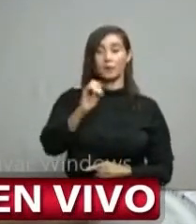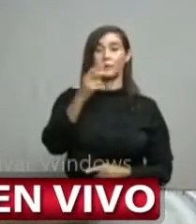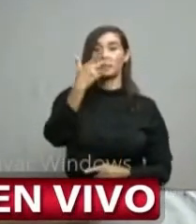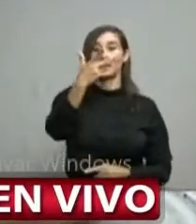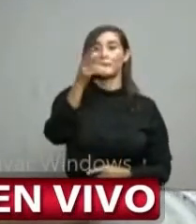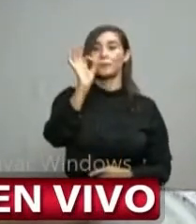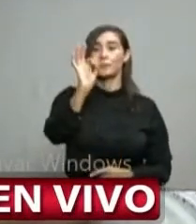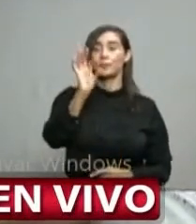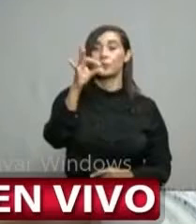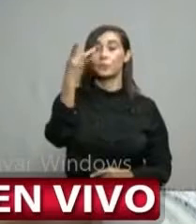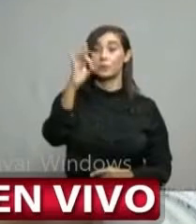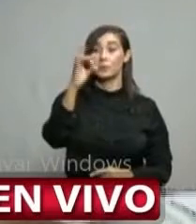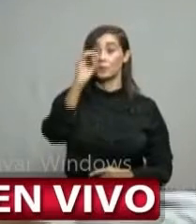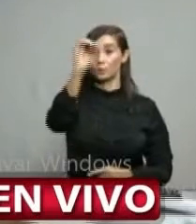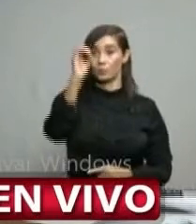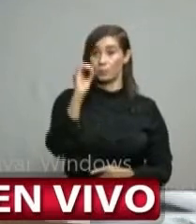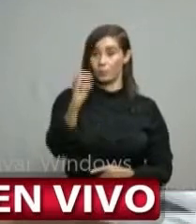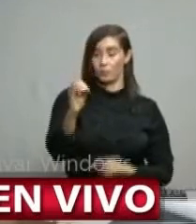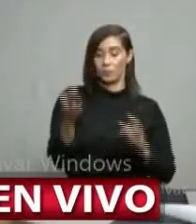por ciento